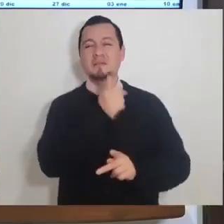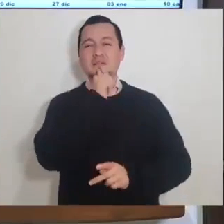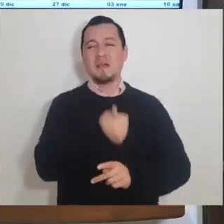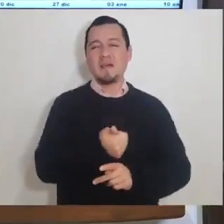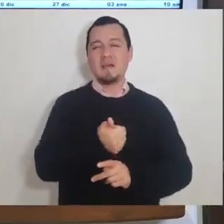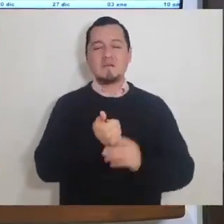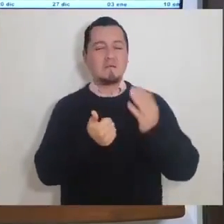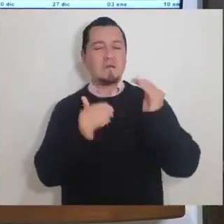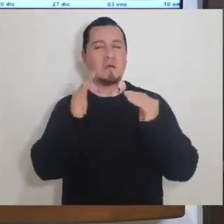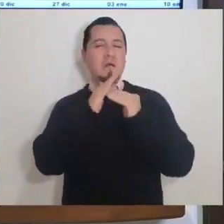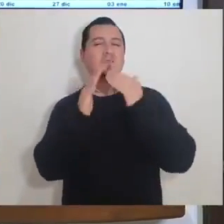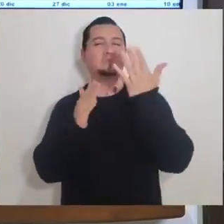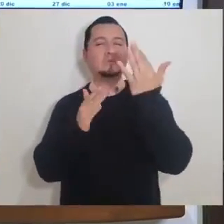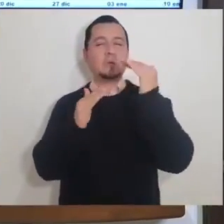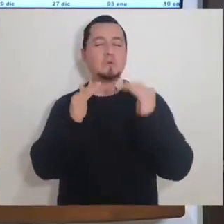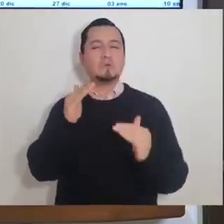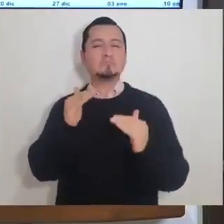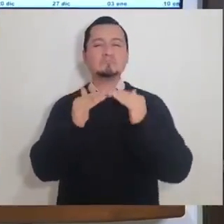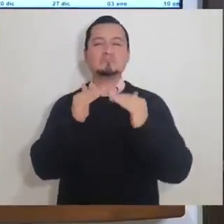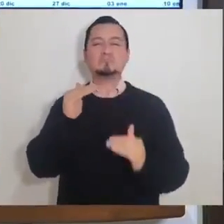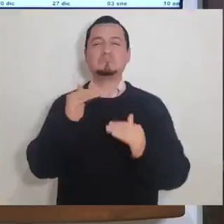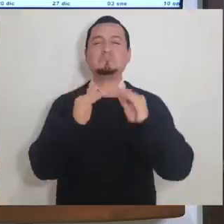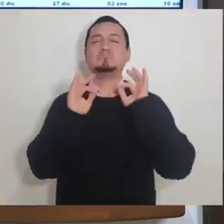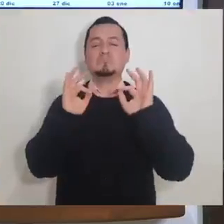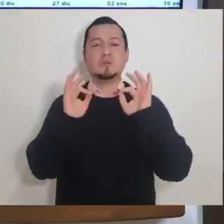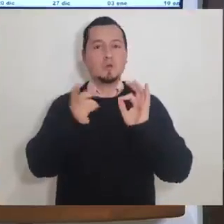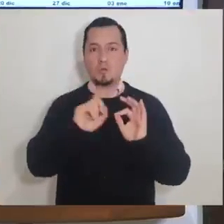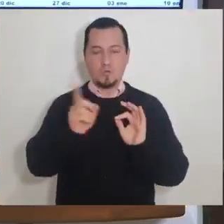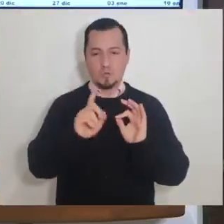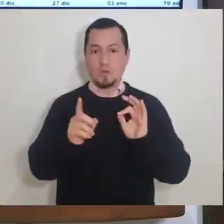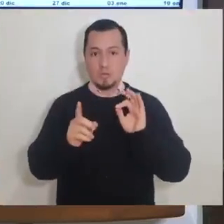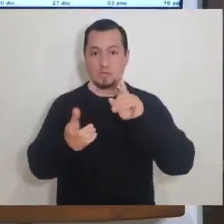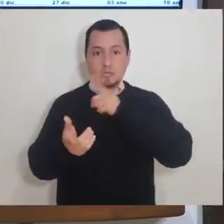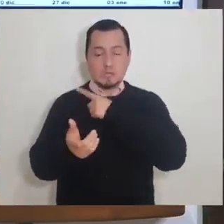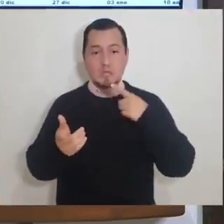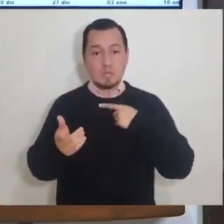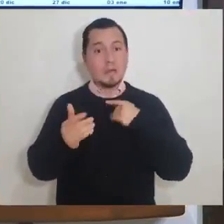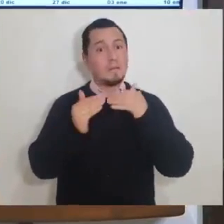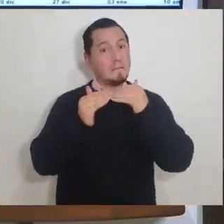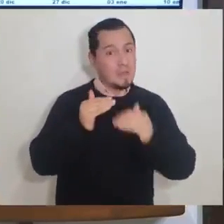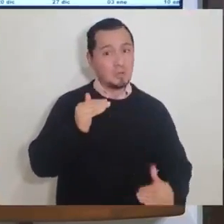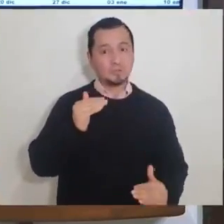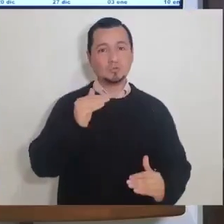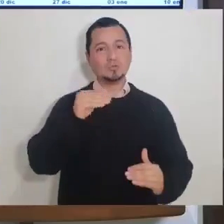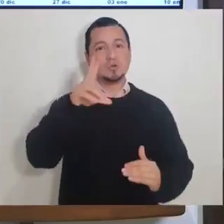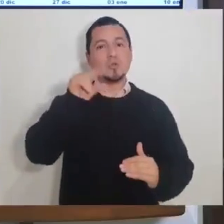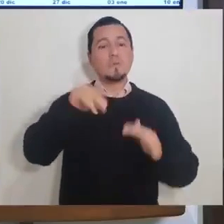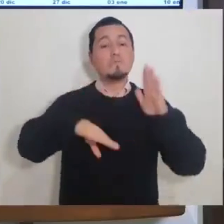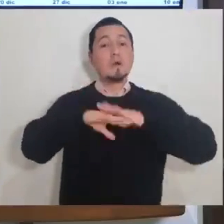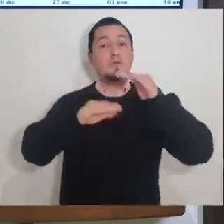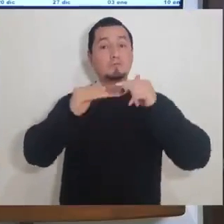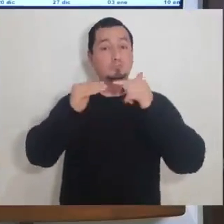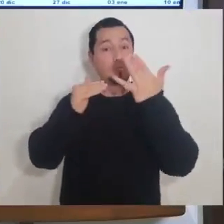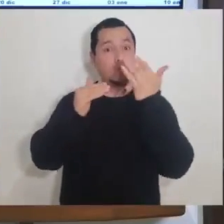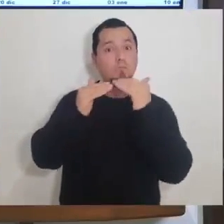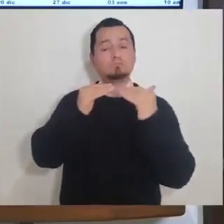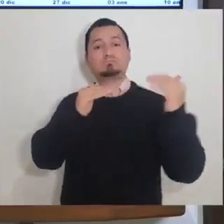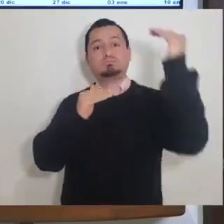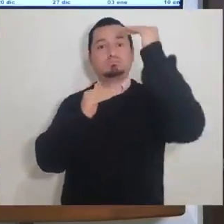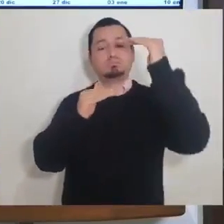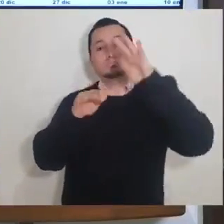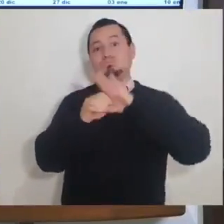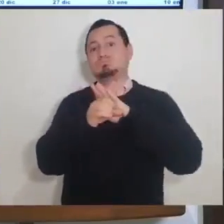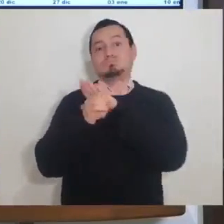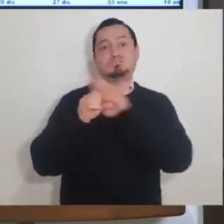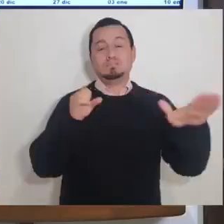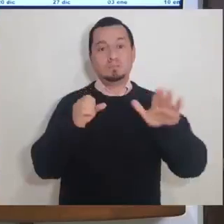aflojar el ritmo y particularmente por lo que nosotros hemos establecido como el criterio central para tomar decisiones, que es evitar que se vaya a